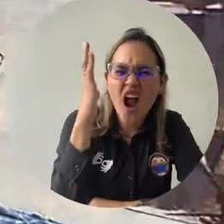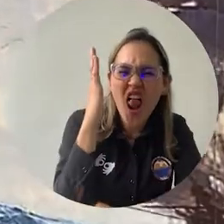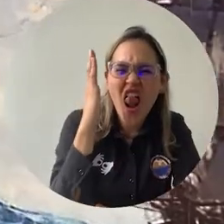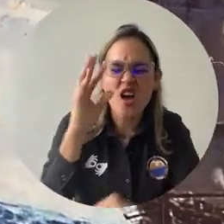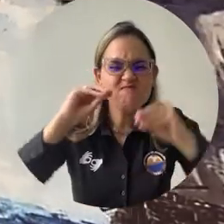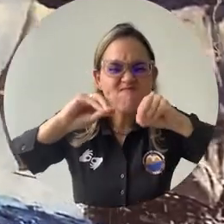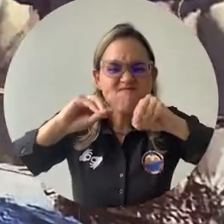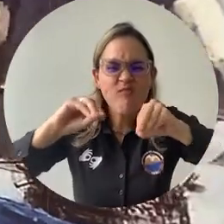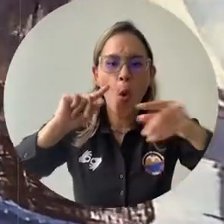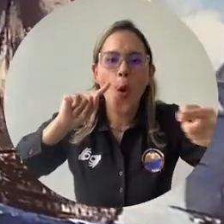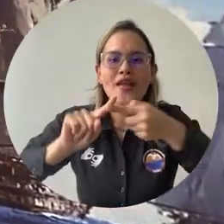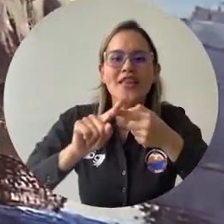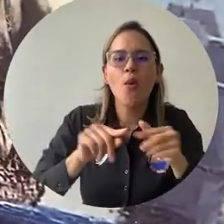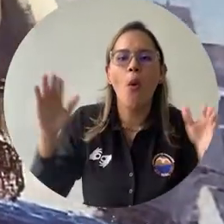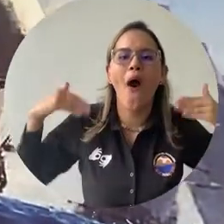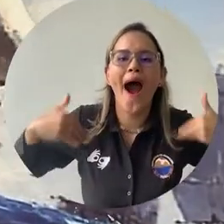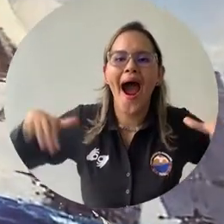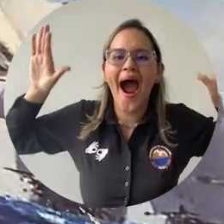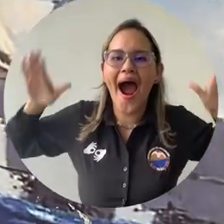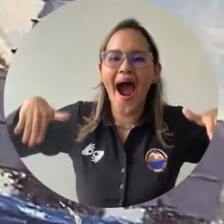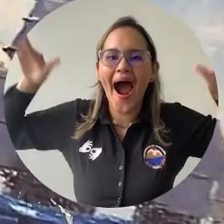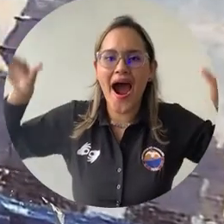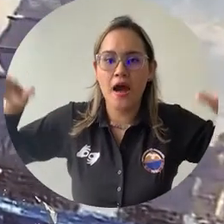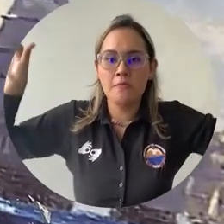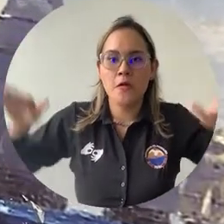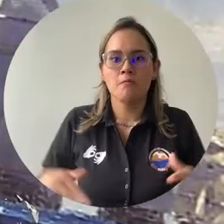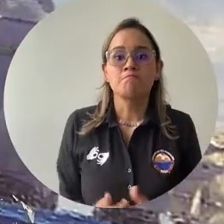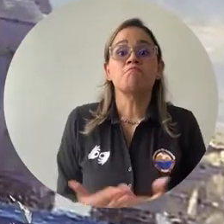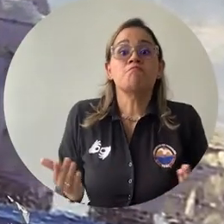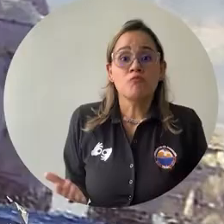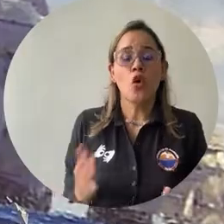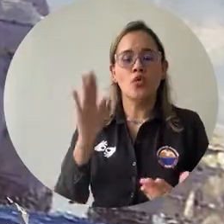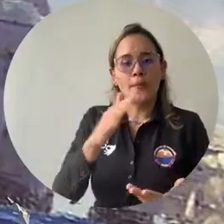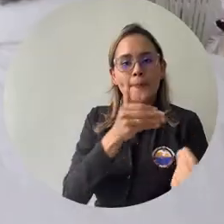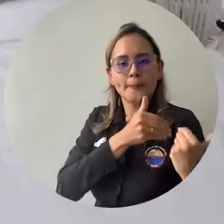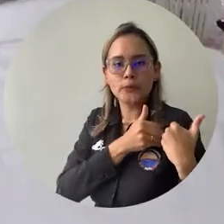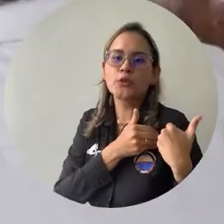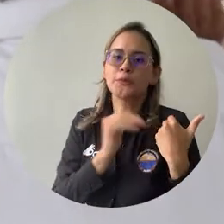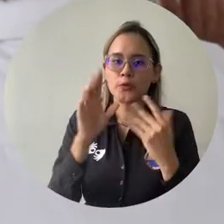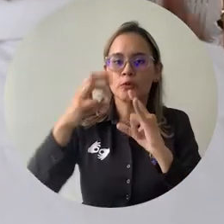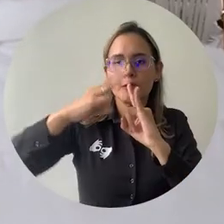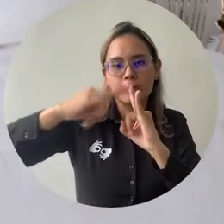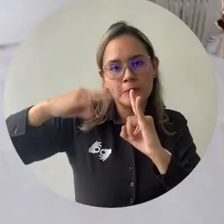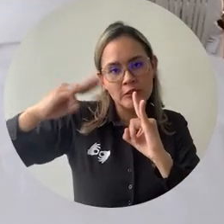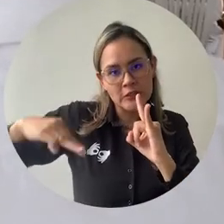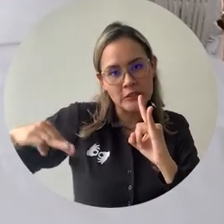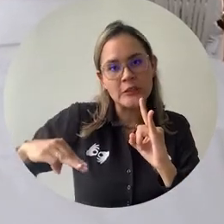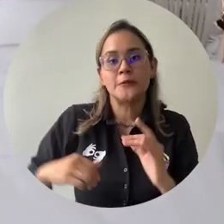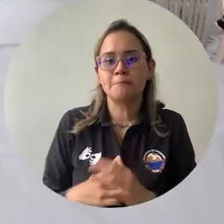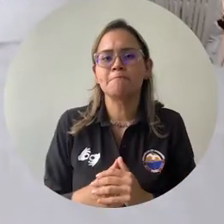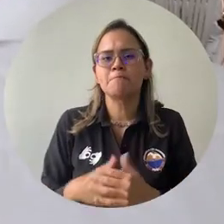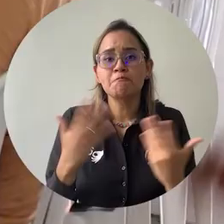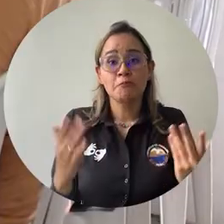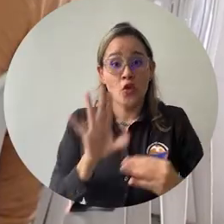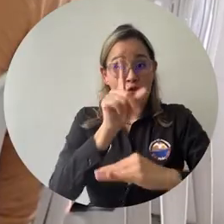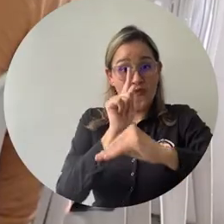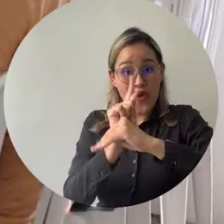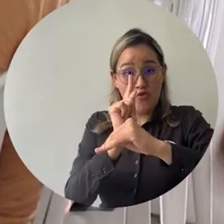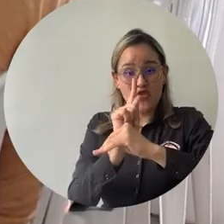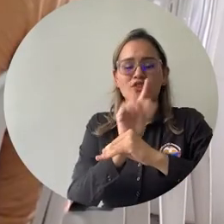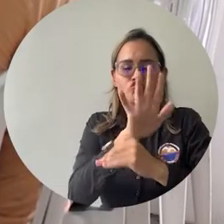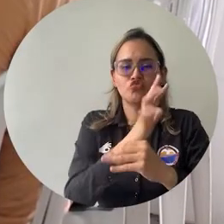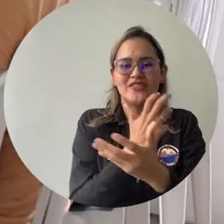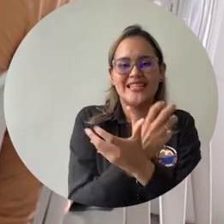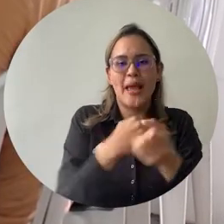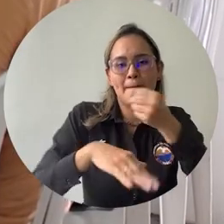liderada por la Facultad de Ciencias Básicas de la Alma Mater y la Quinta de San Pedro Alejandrino. Un y Magdalena a través de la Facultad